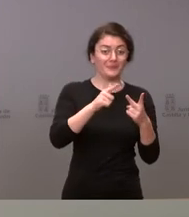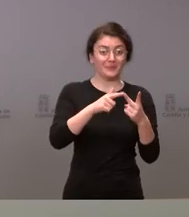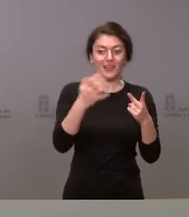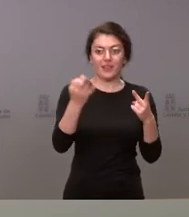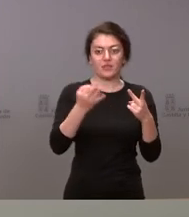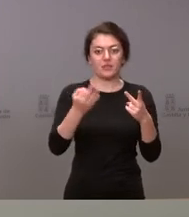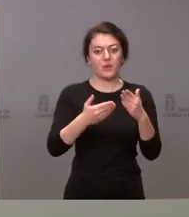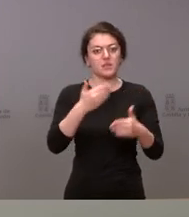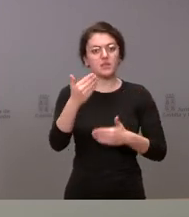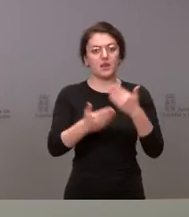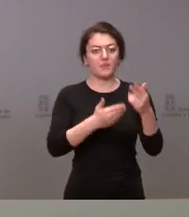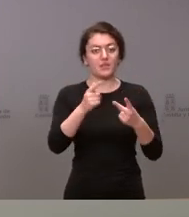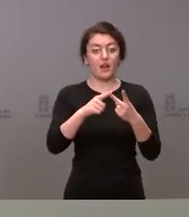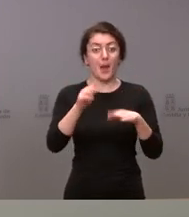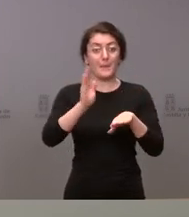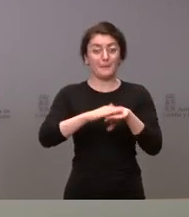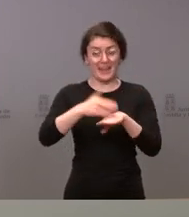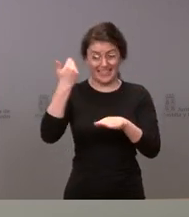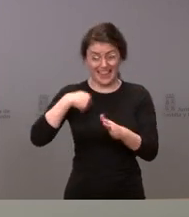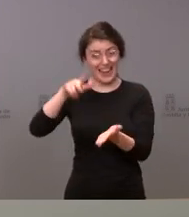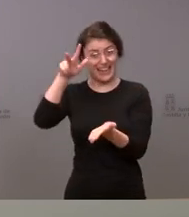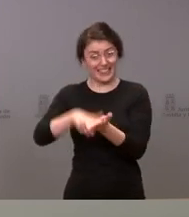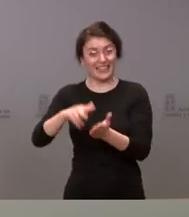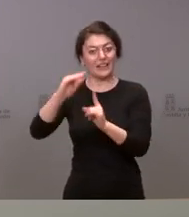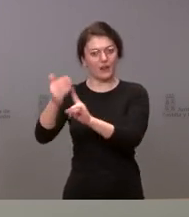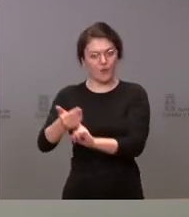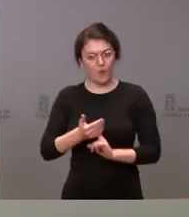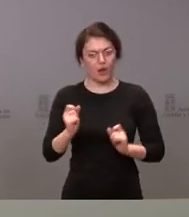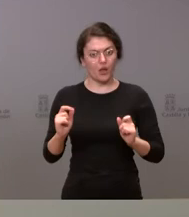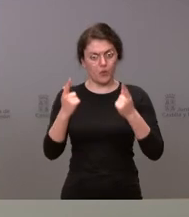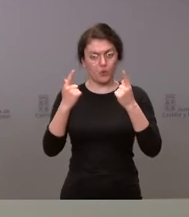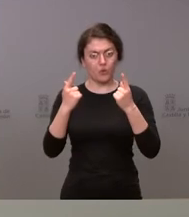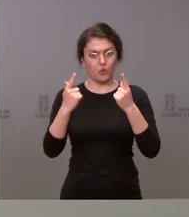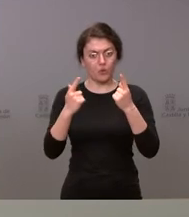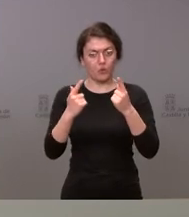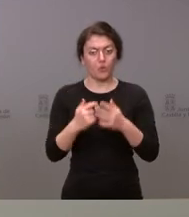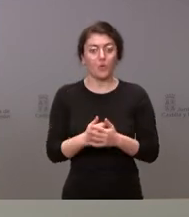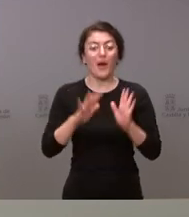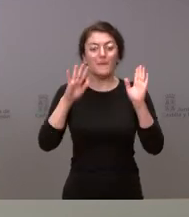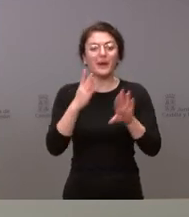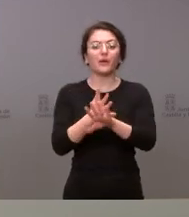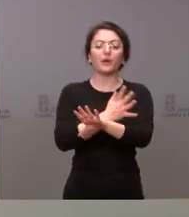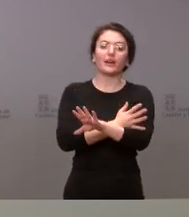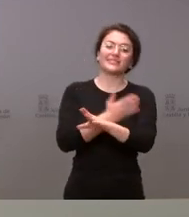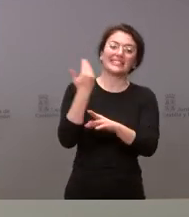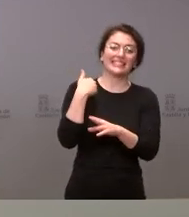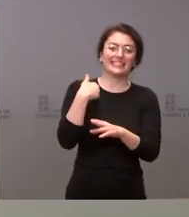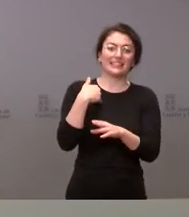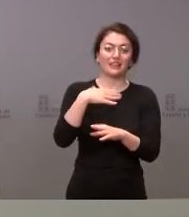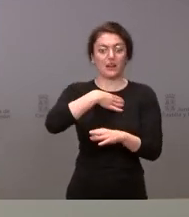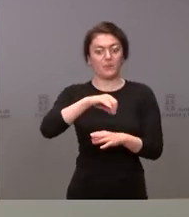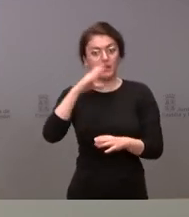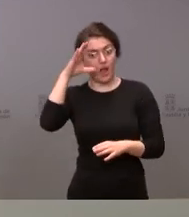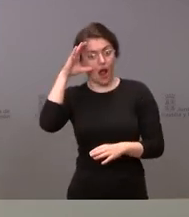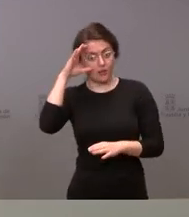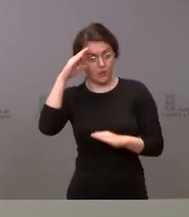para que puedan adquirir ese estatus de refugiado y previamente poderles ir atendiendo y es en esta doble vía lógicamente estamos ya accediendo